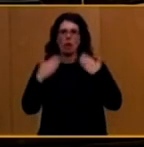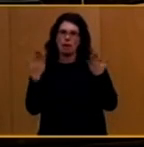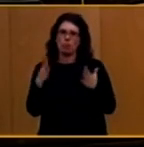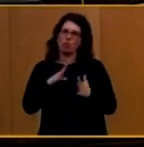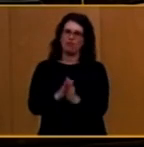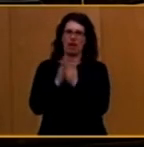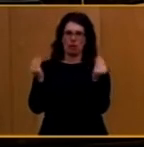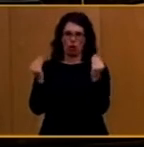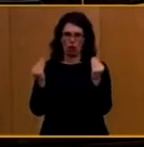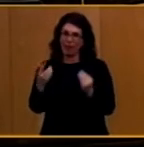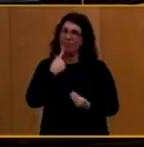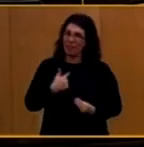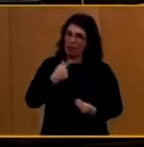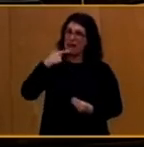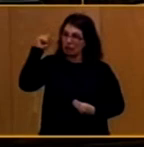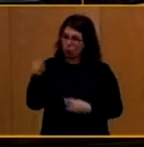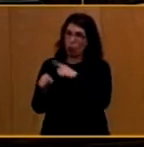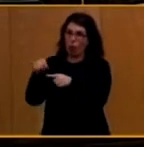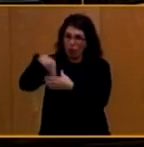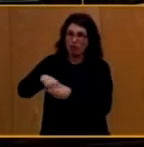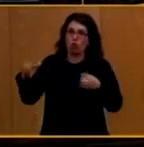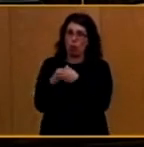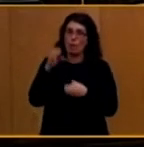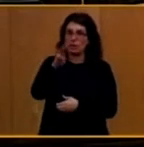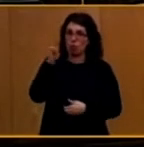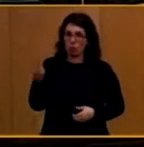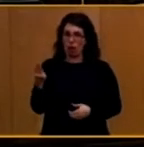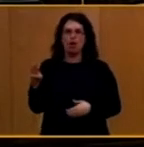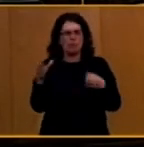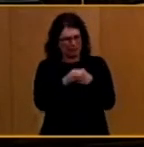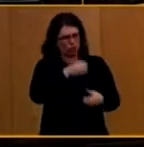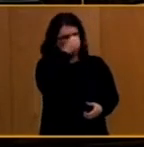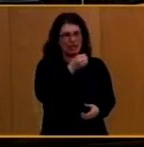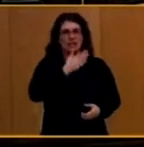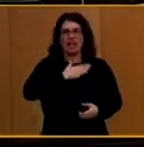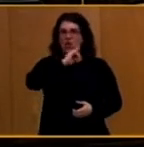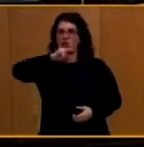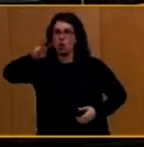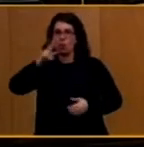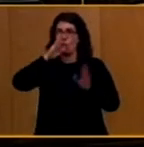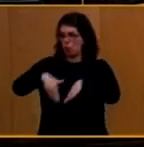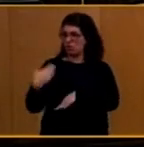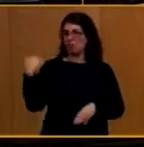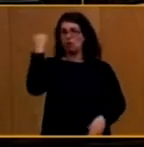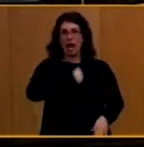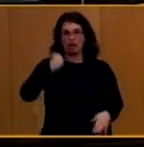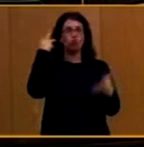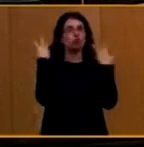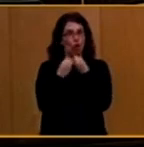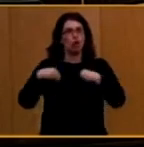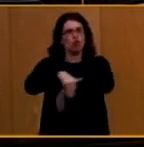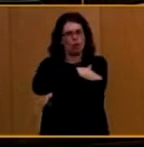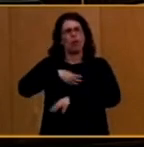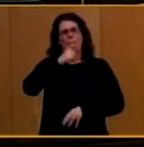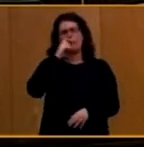menos cierto que usted desde el Partido Popular, Partido Socialista y Convergencia y Unión durante los últimos años con el gobierno de Aznar también han